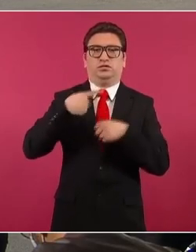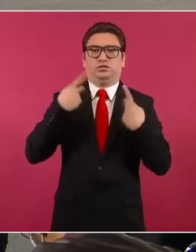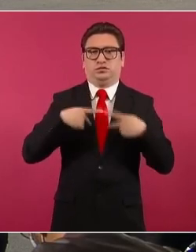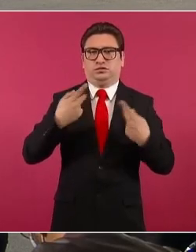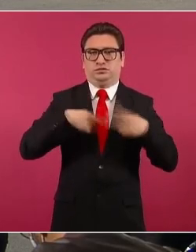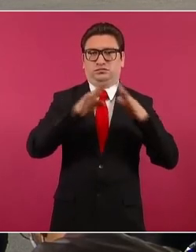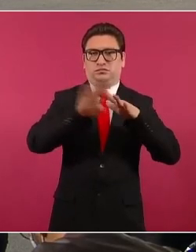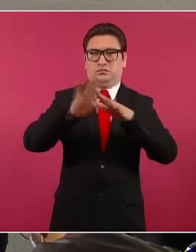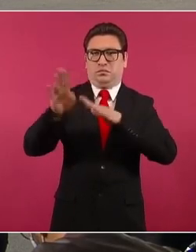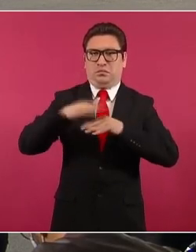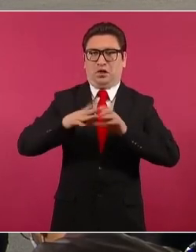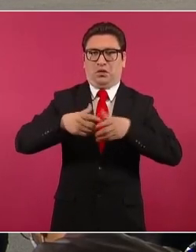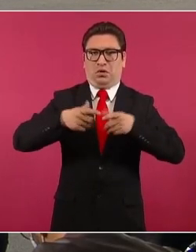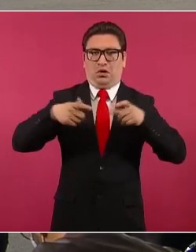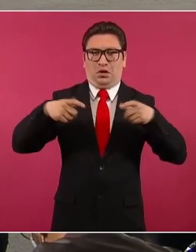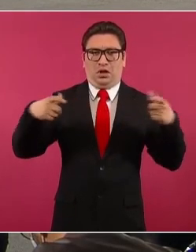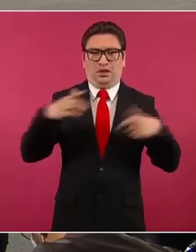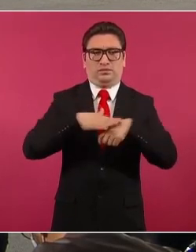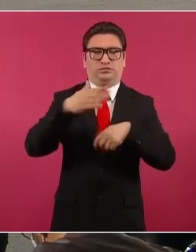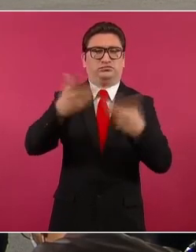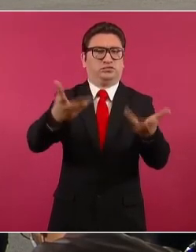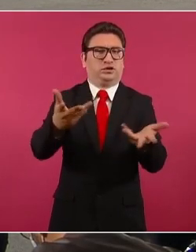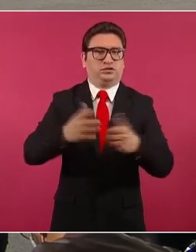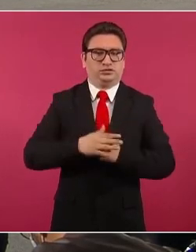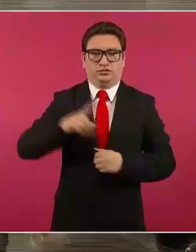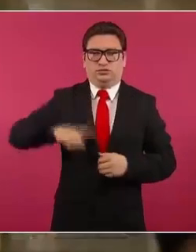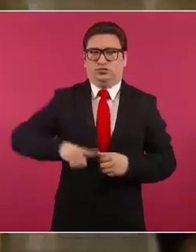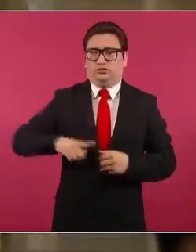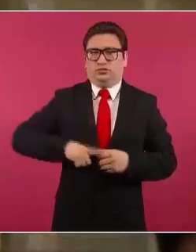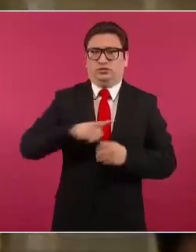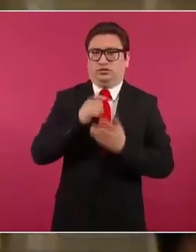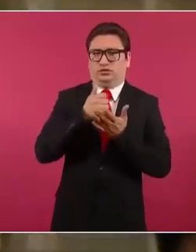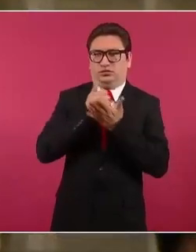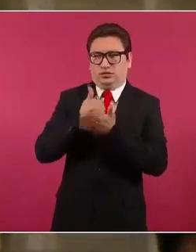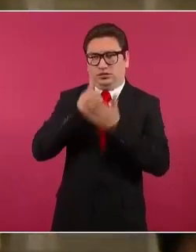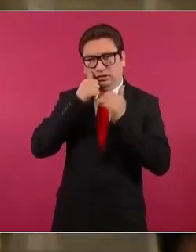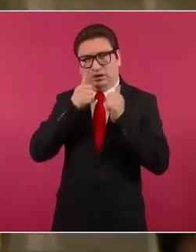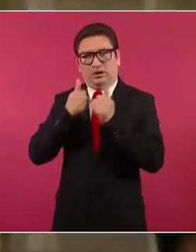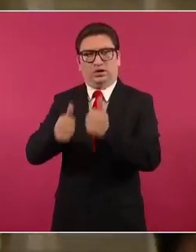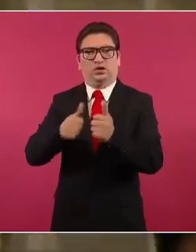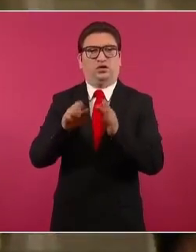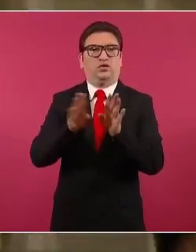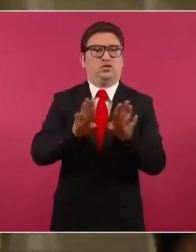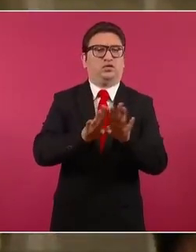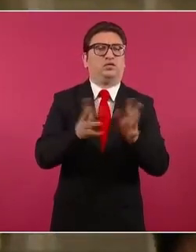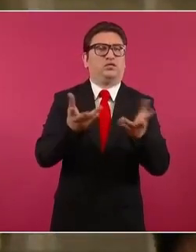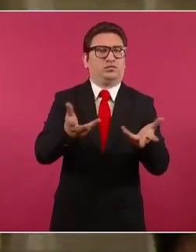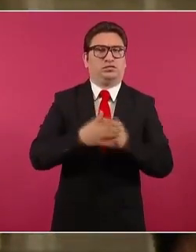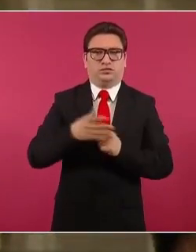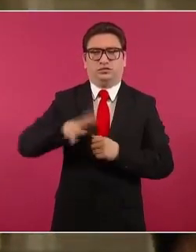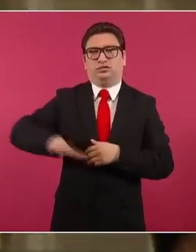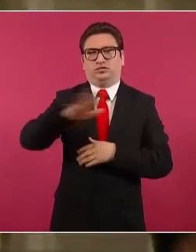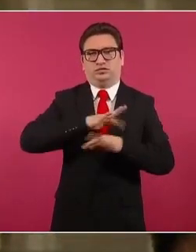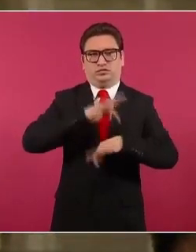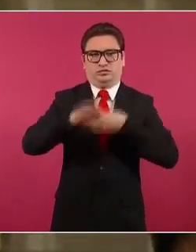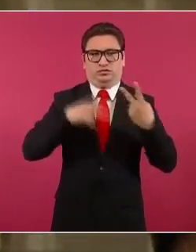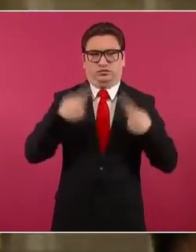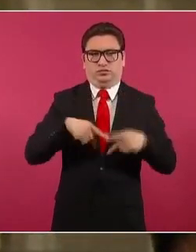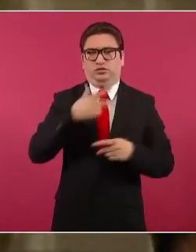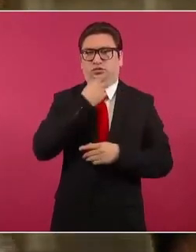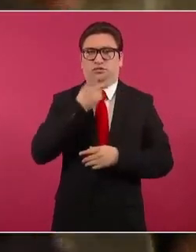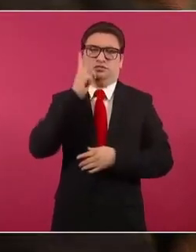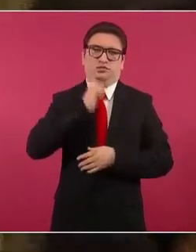de migrantes. ¿Qué va a hacer precisamente el gobierno para atender a toda esta población, a las y los venezolanos